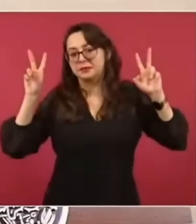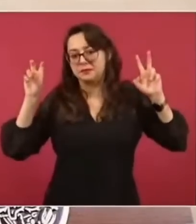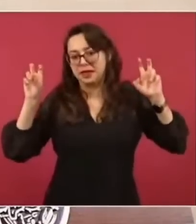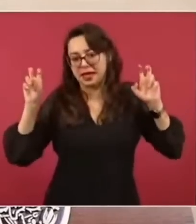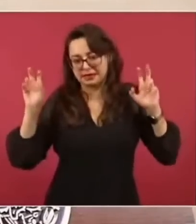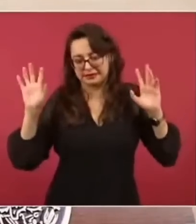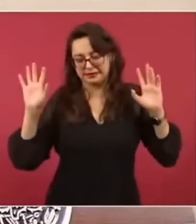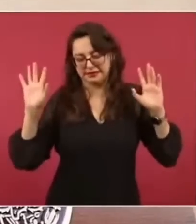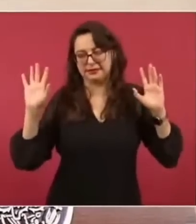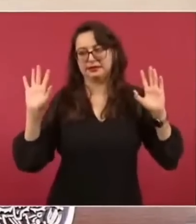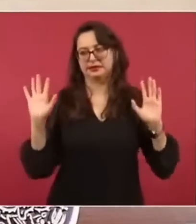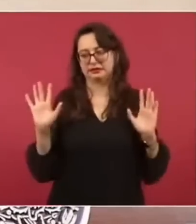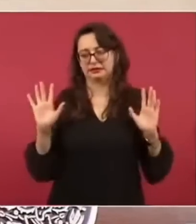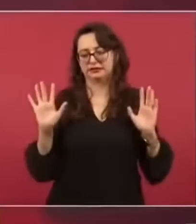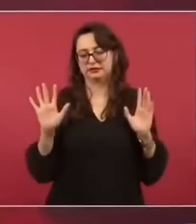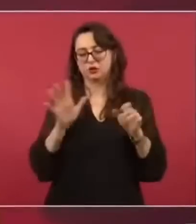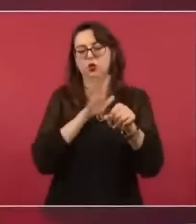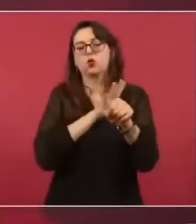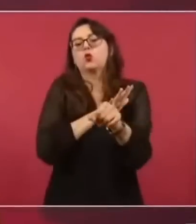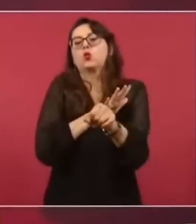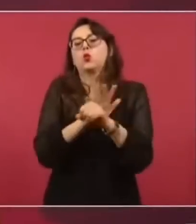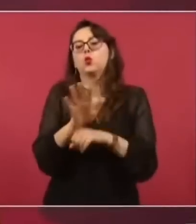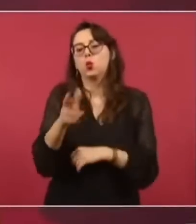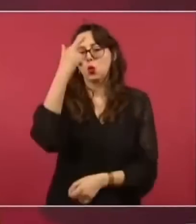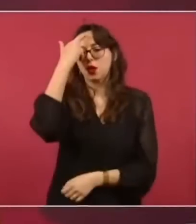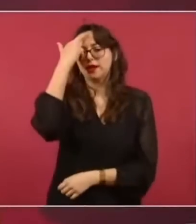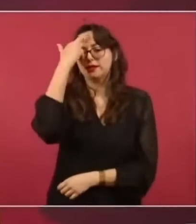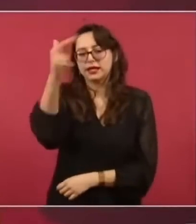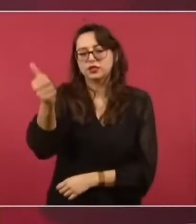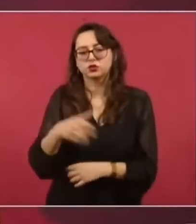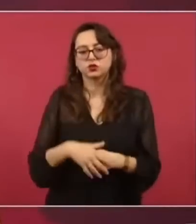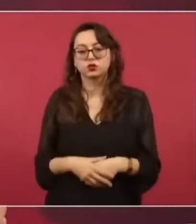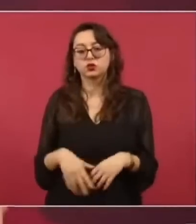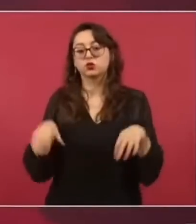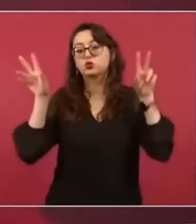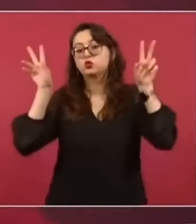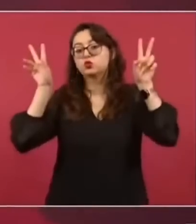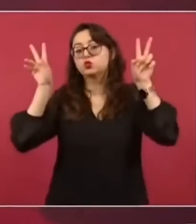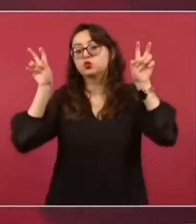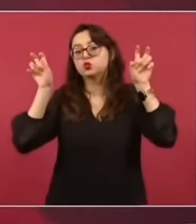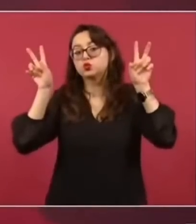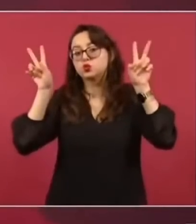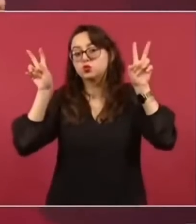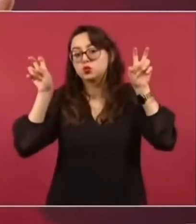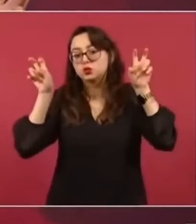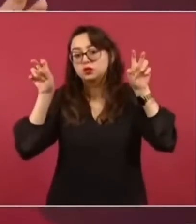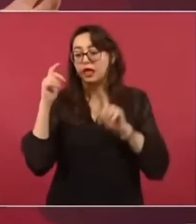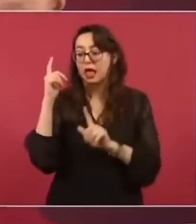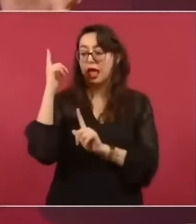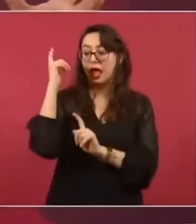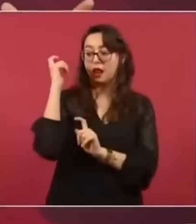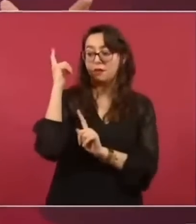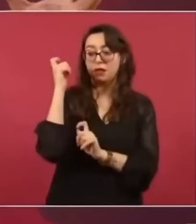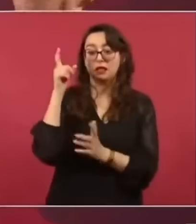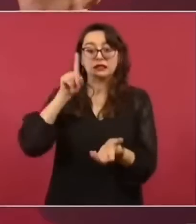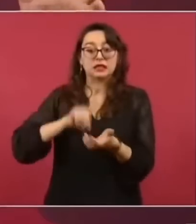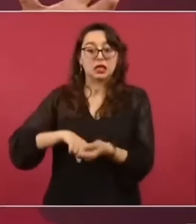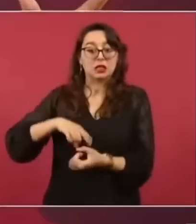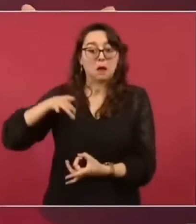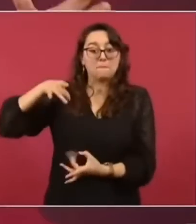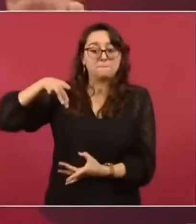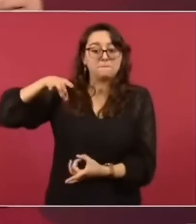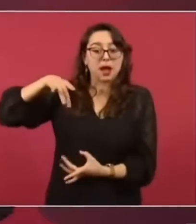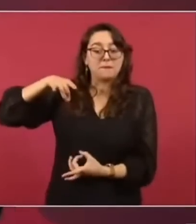diseñaron este operativo, con las armas iban a poder detener a los